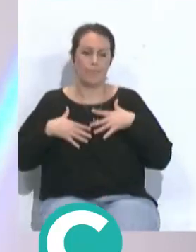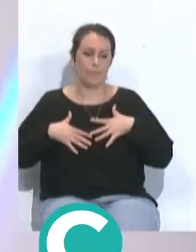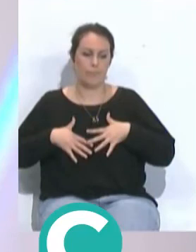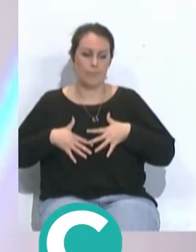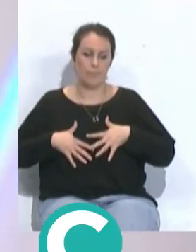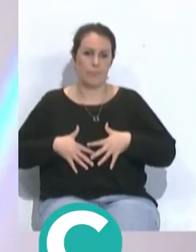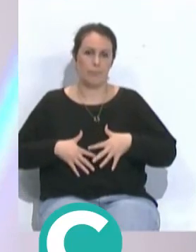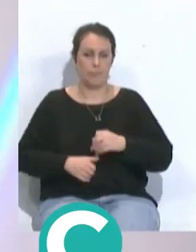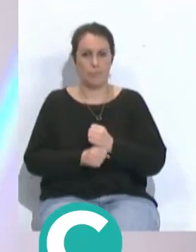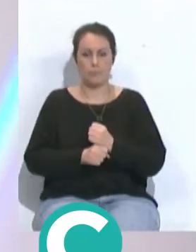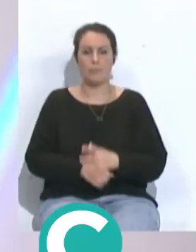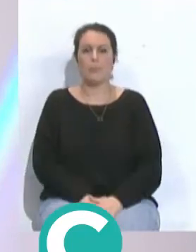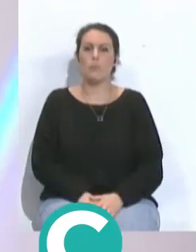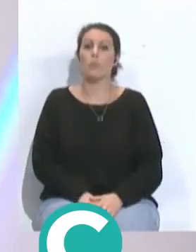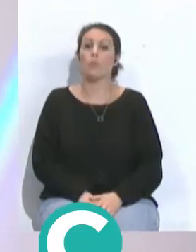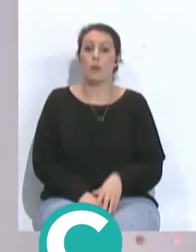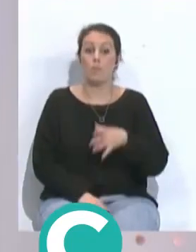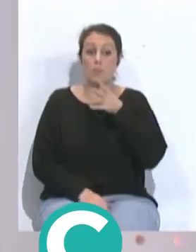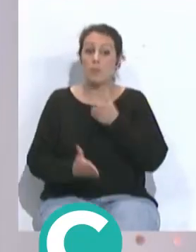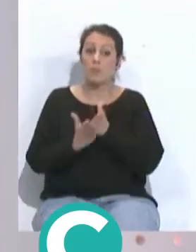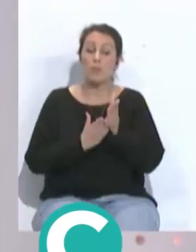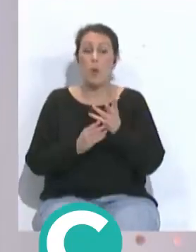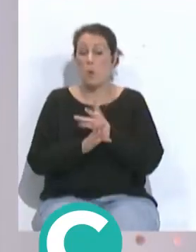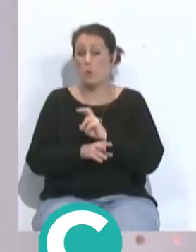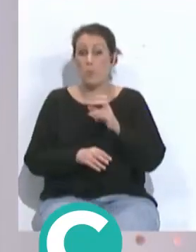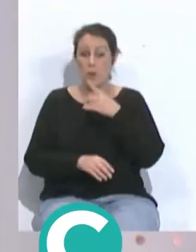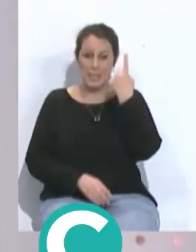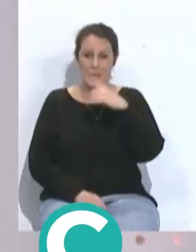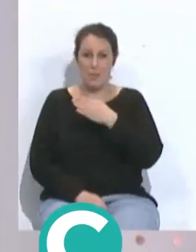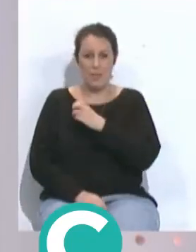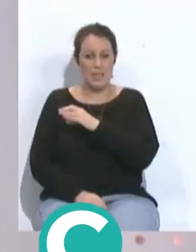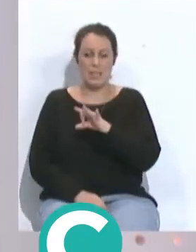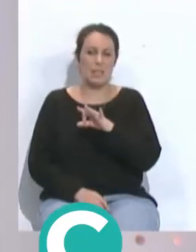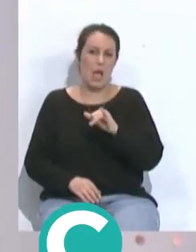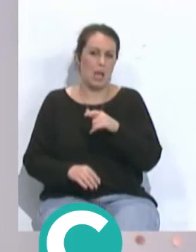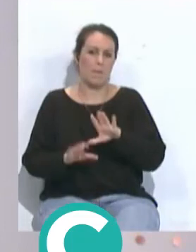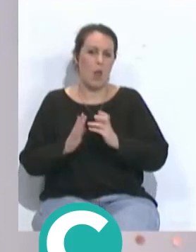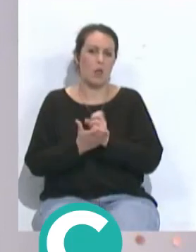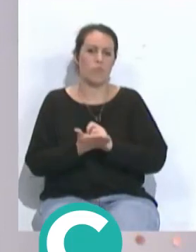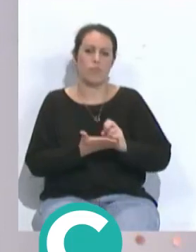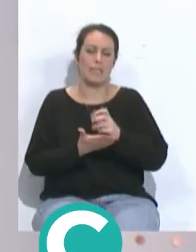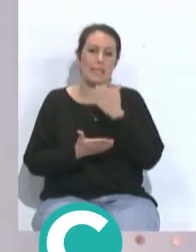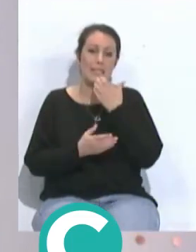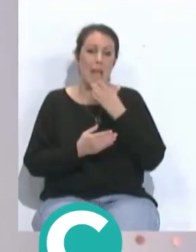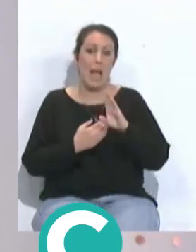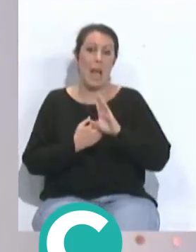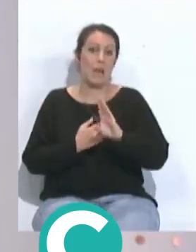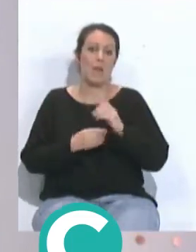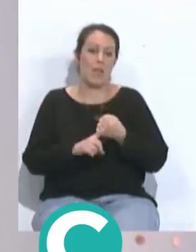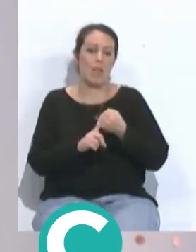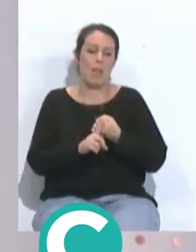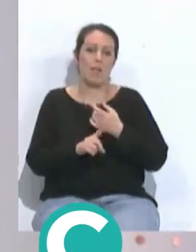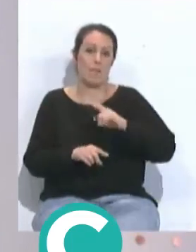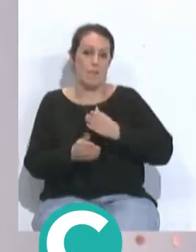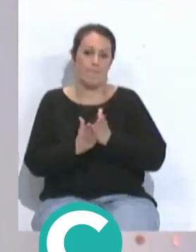trabajando esa faceta no sobre todo porque te da otra alternativa en el juego porque sabes que el Betis tiene buen trato de balón si le sales a presionar arriba esa es la alternativa que